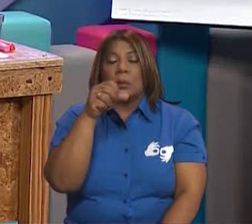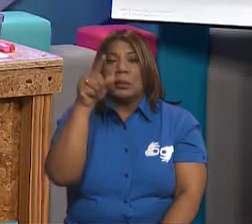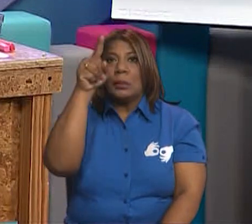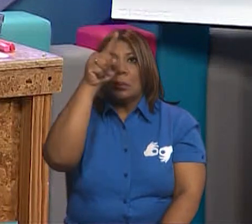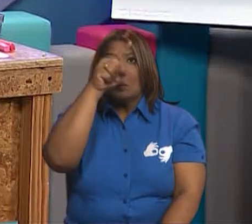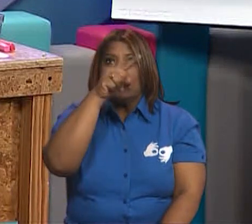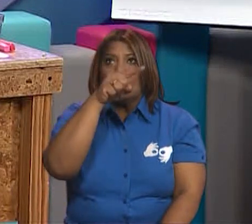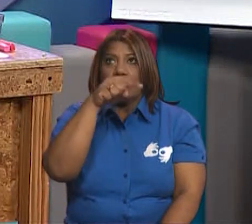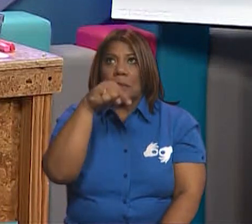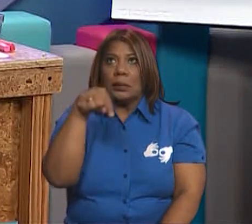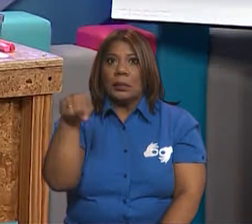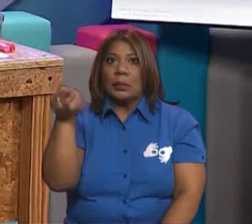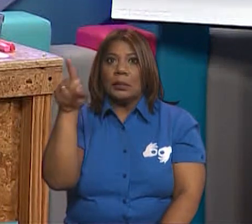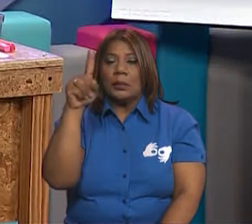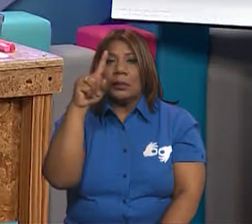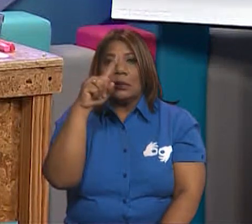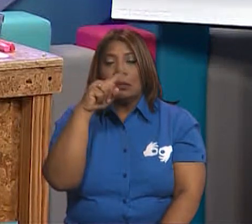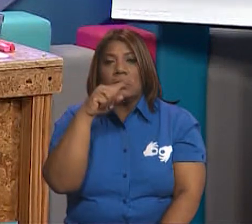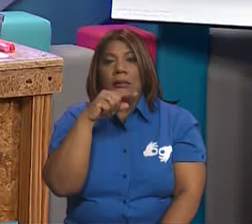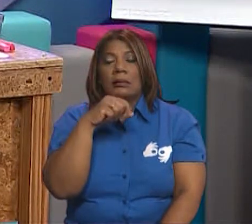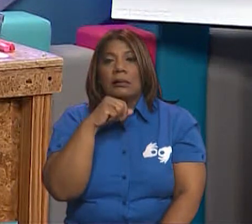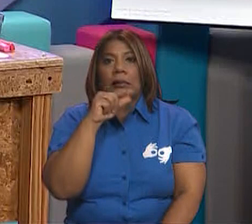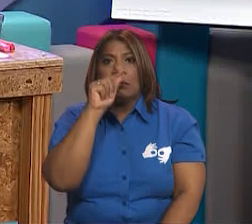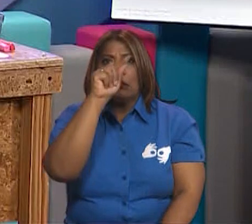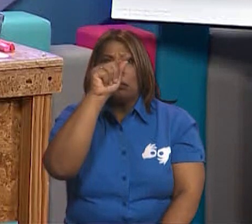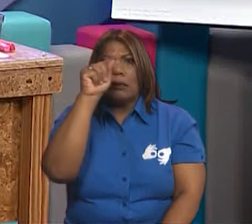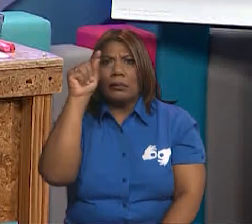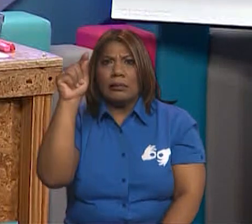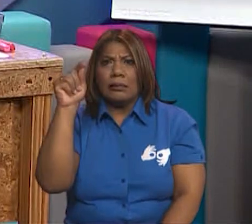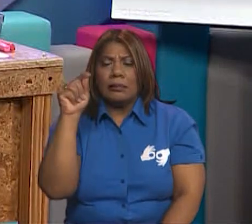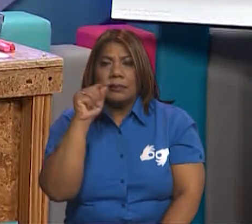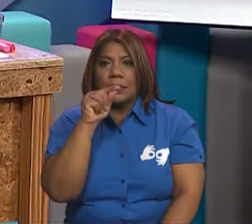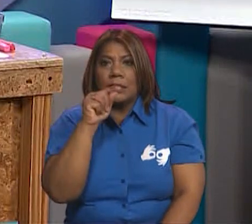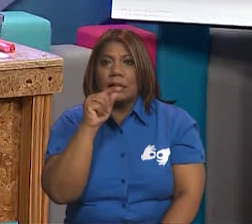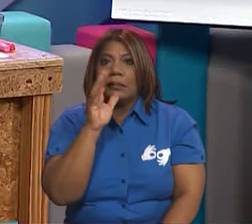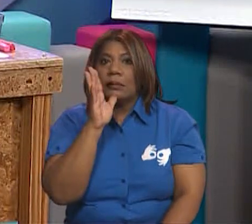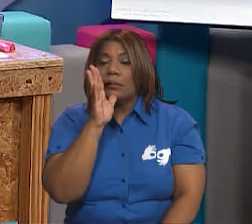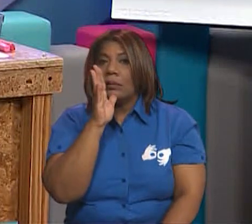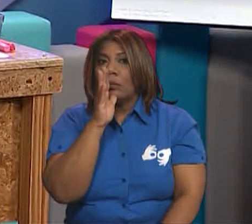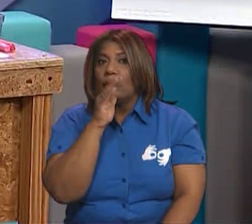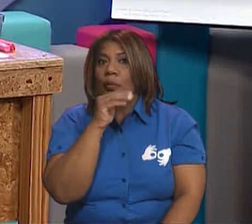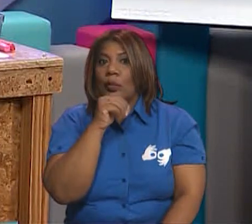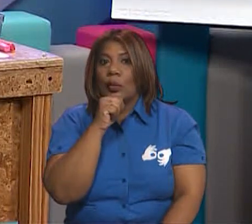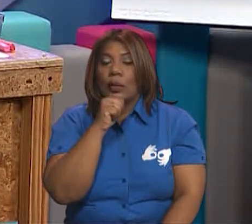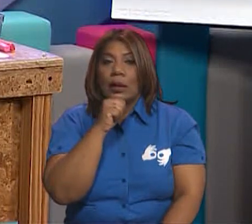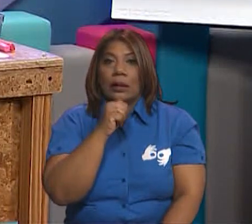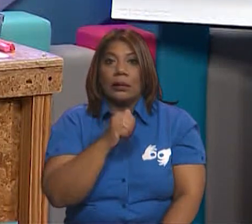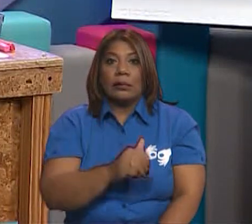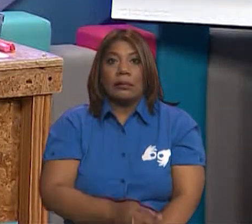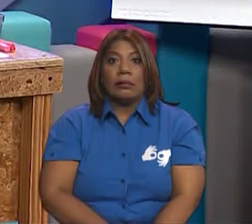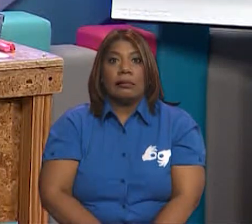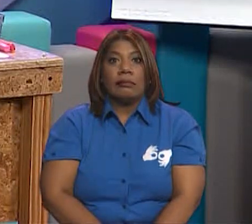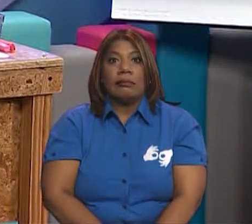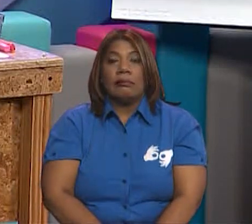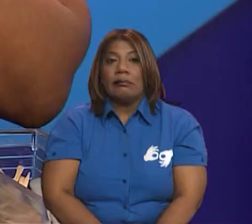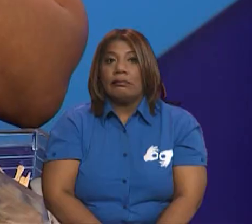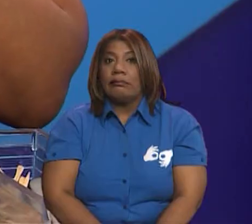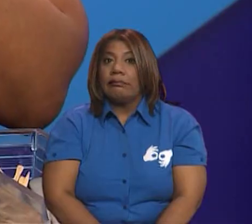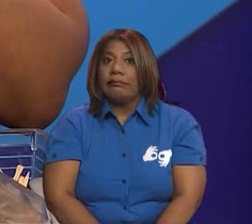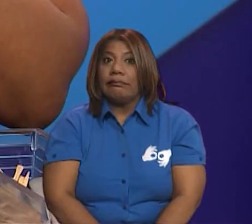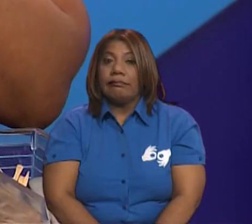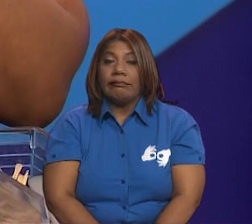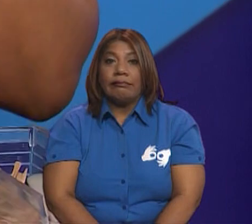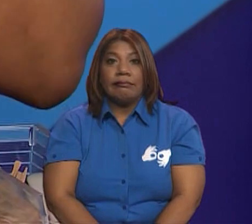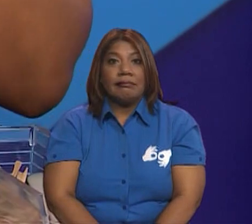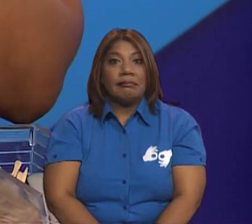decir que está formado por una gran línea. ¿Pero tiene vértices? No. Entonces el círculo no es